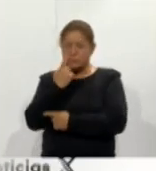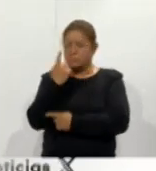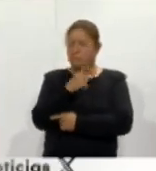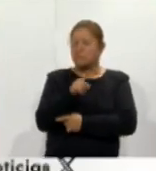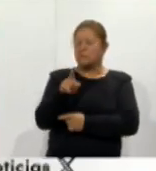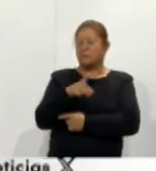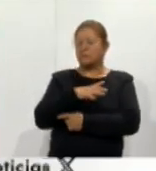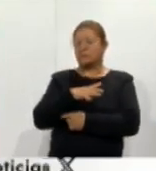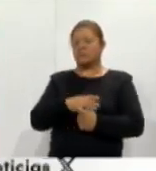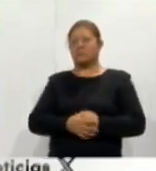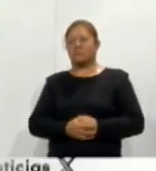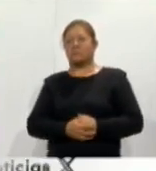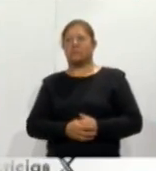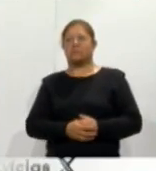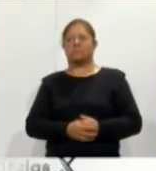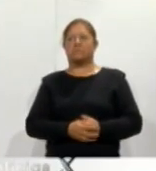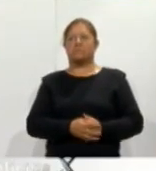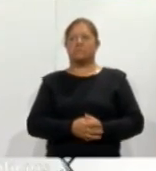Fuero Común